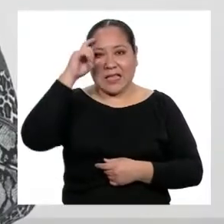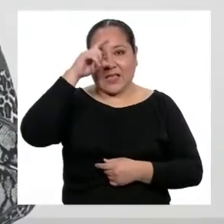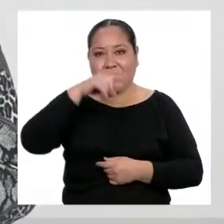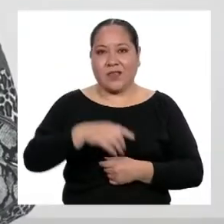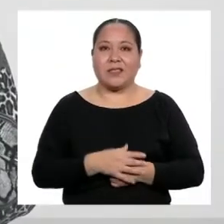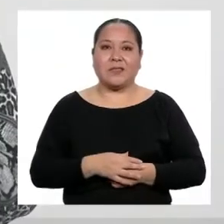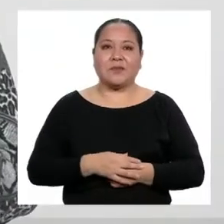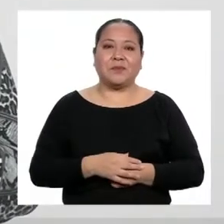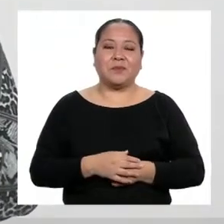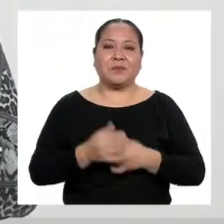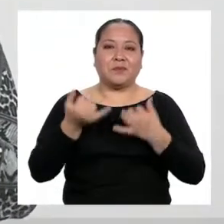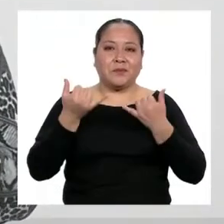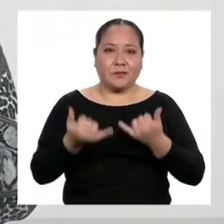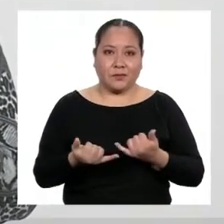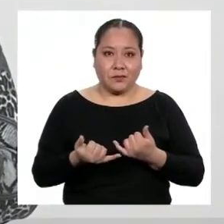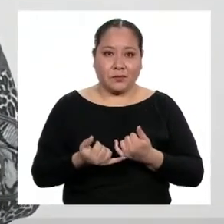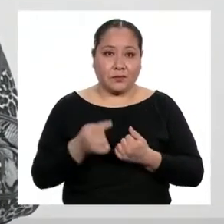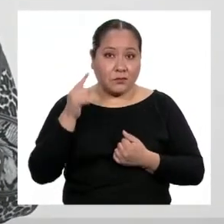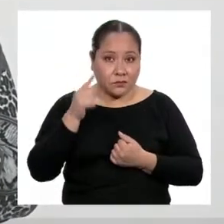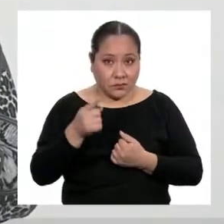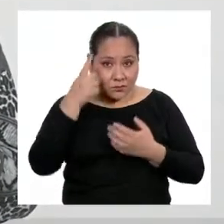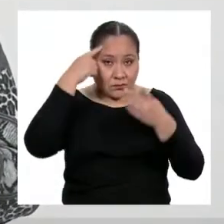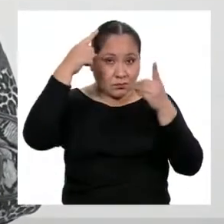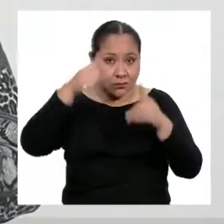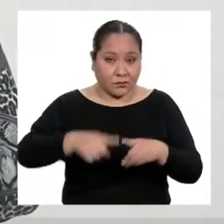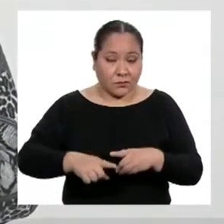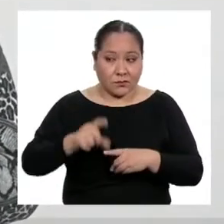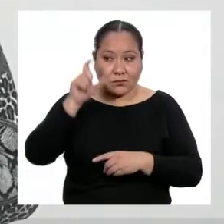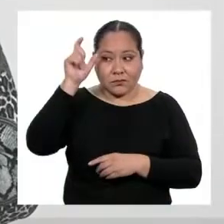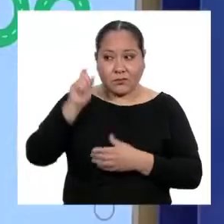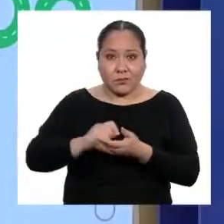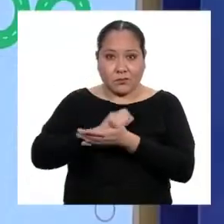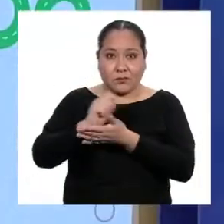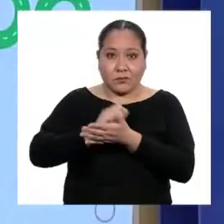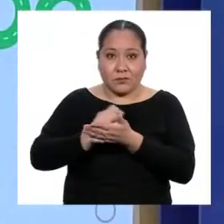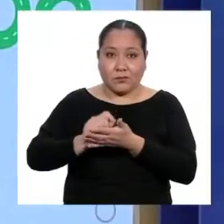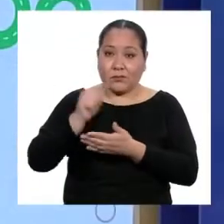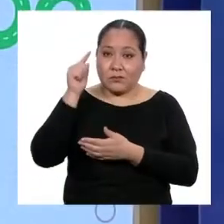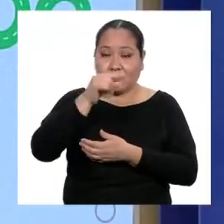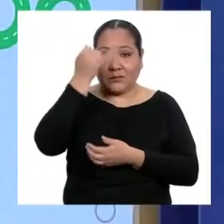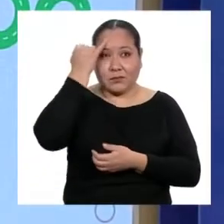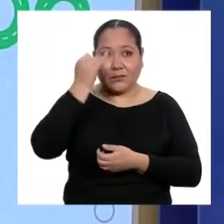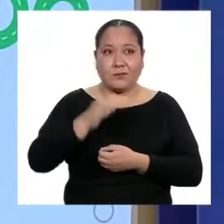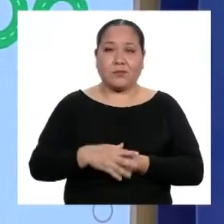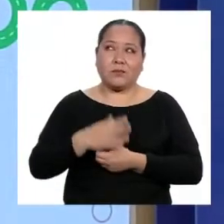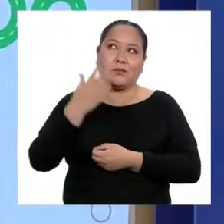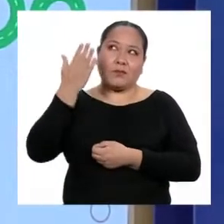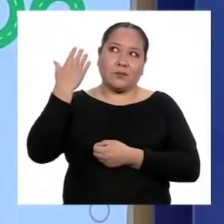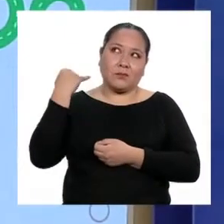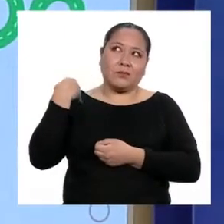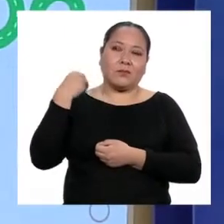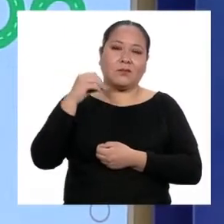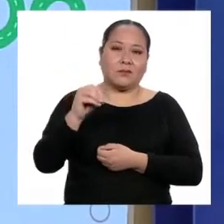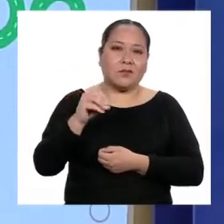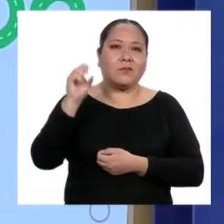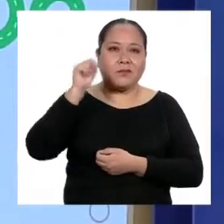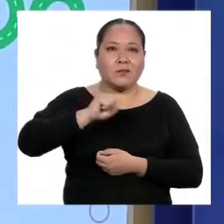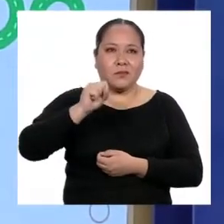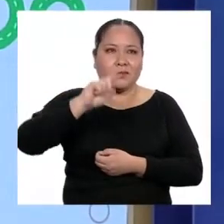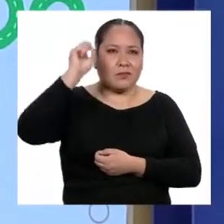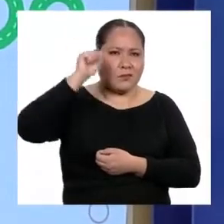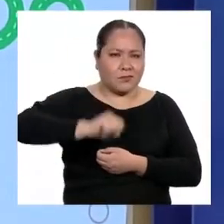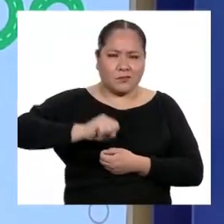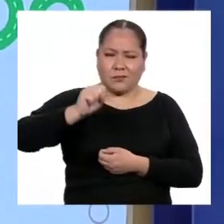Ahora, ¿estás de acuerdo con el autor con esta idea? Como exadolescente diría que sí. Fue